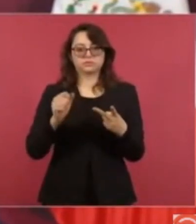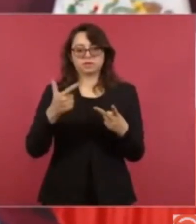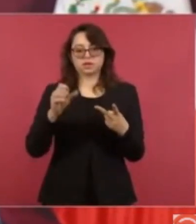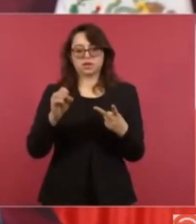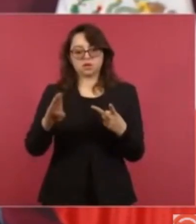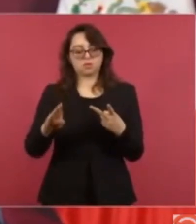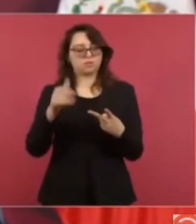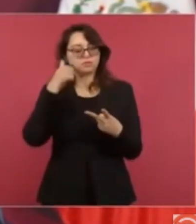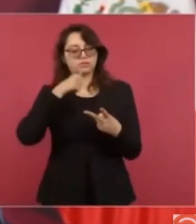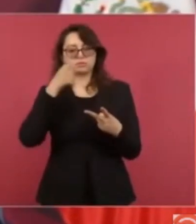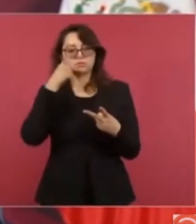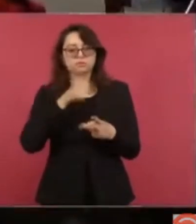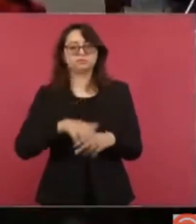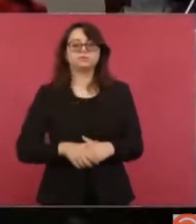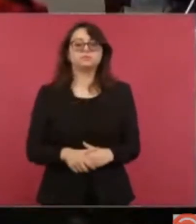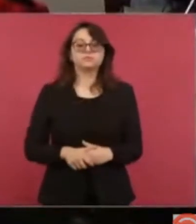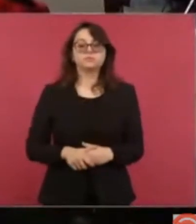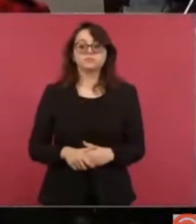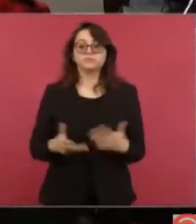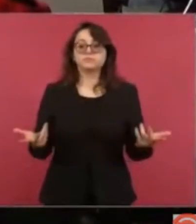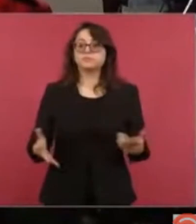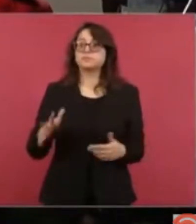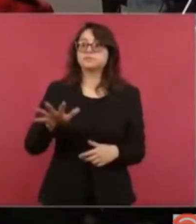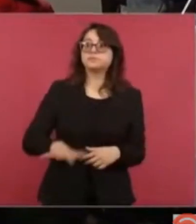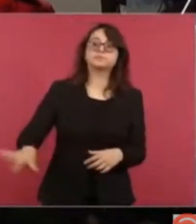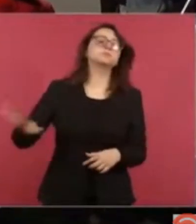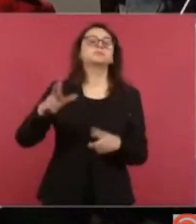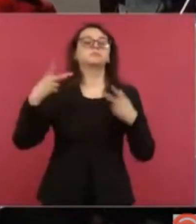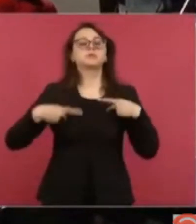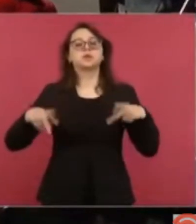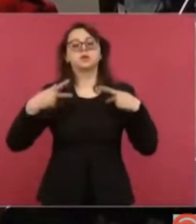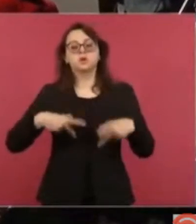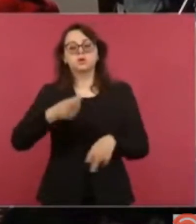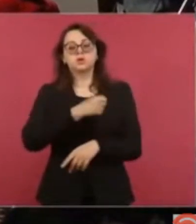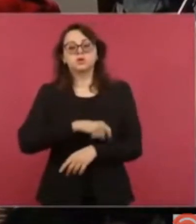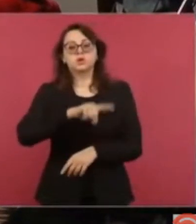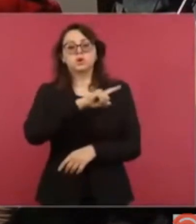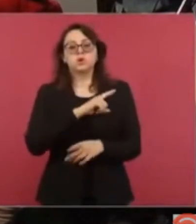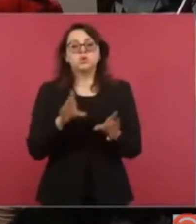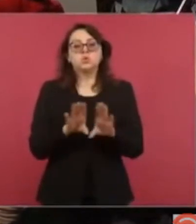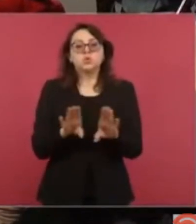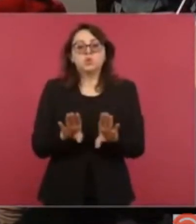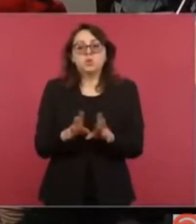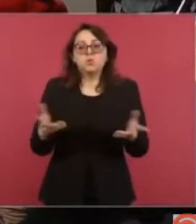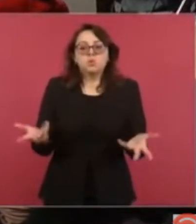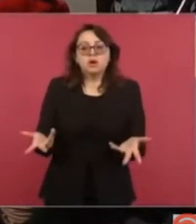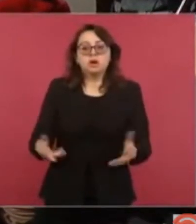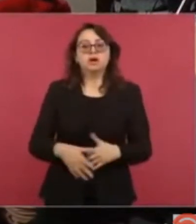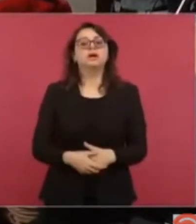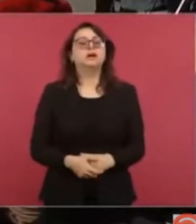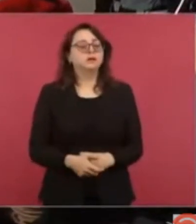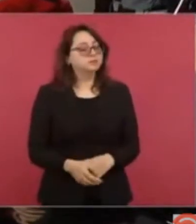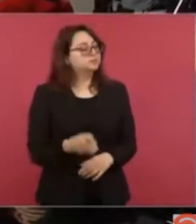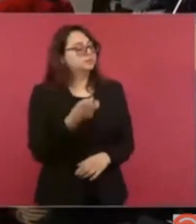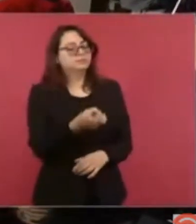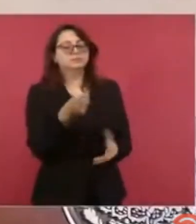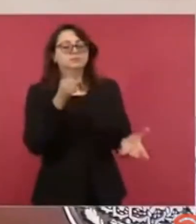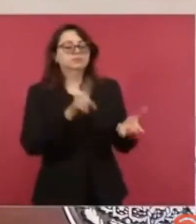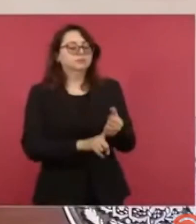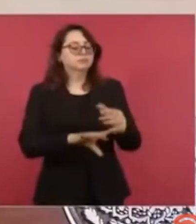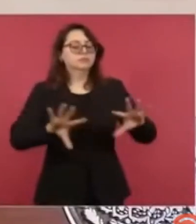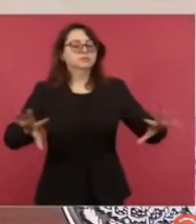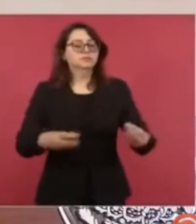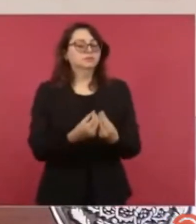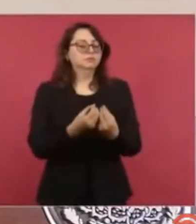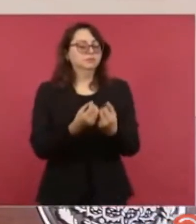Secretaría de Gobernación. ¿Y en cuanto a la salud de la población afectada, presidente? Es lo mismo, es verlo integralmente. Esto